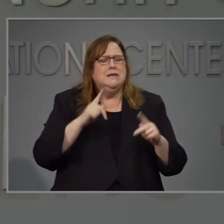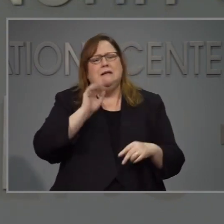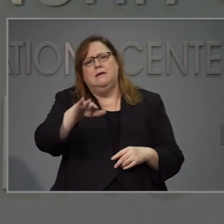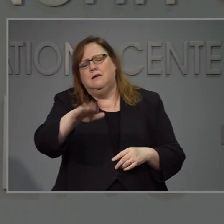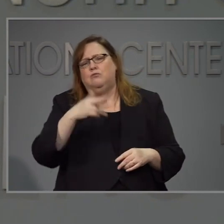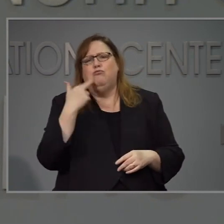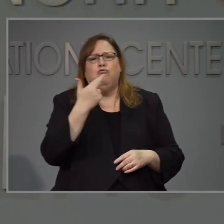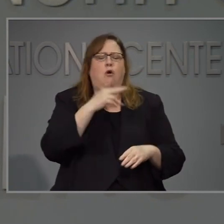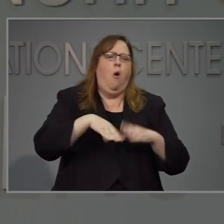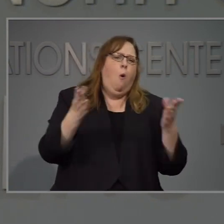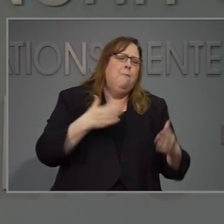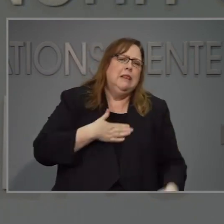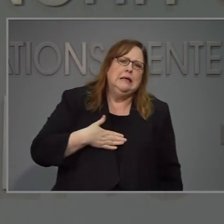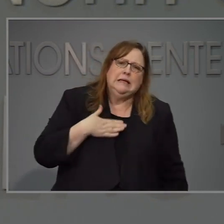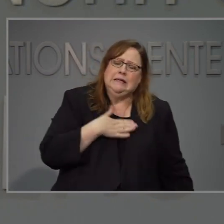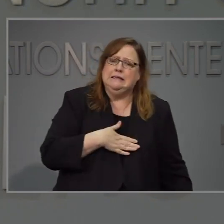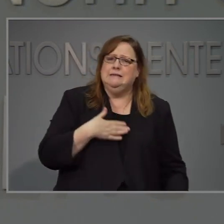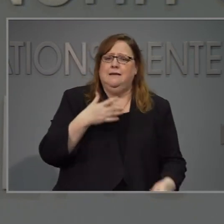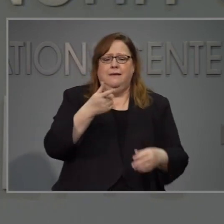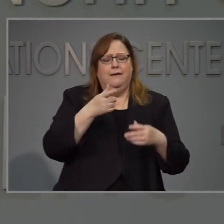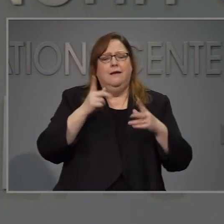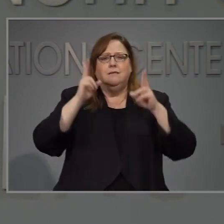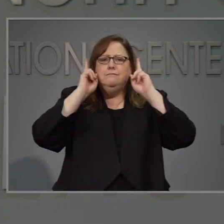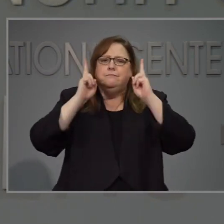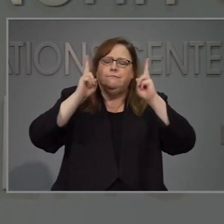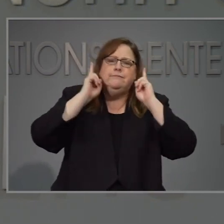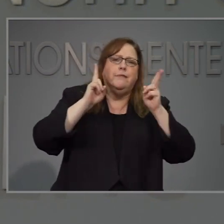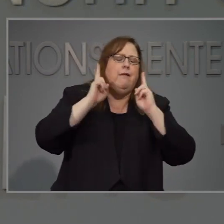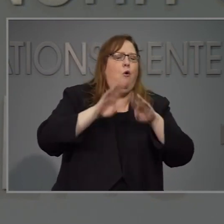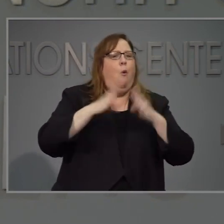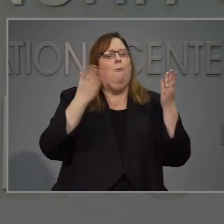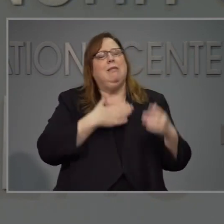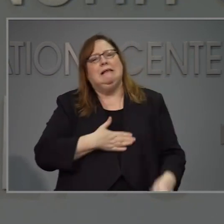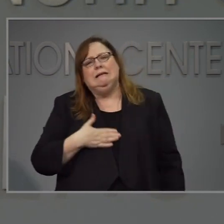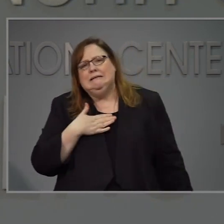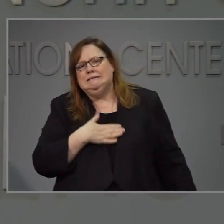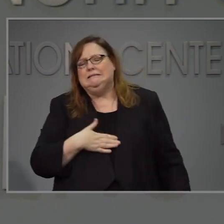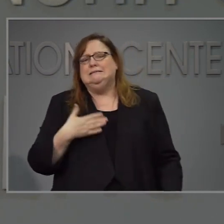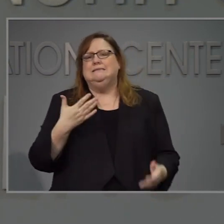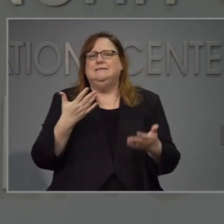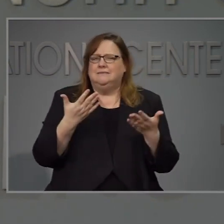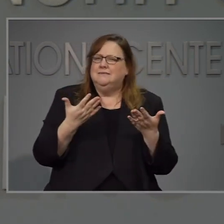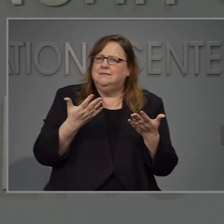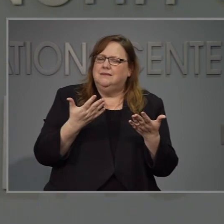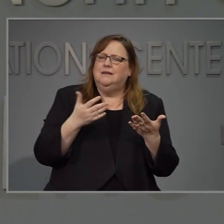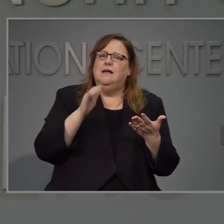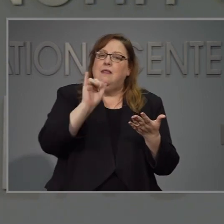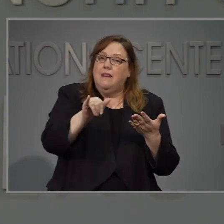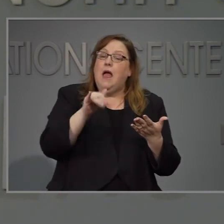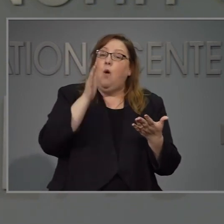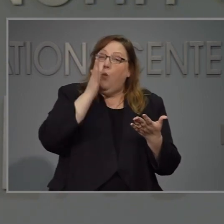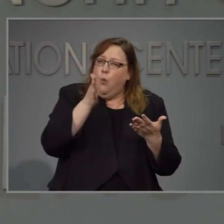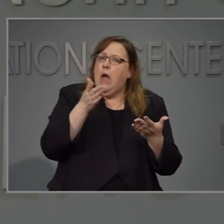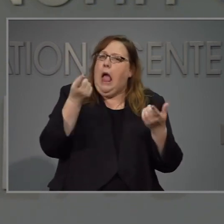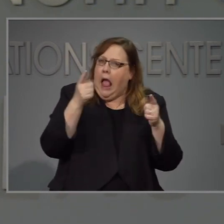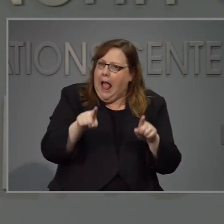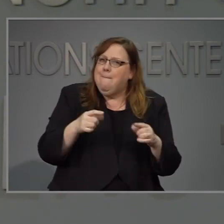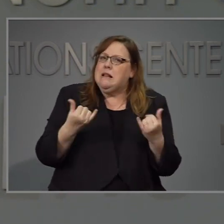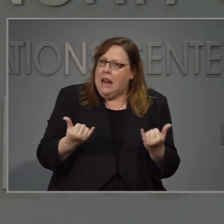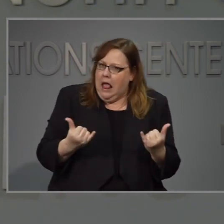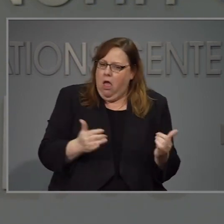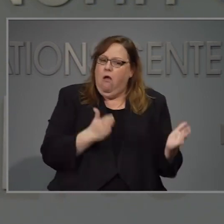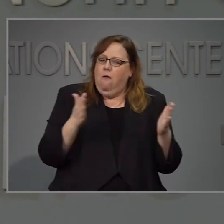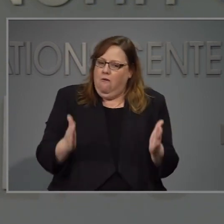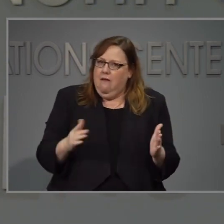necesitamos abrir los restaurantes los salones de belleza que vayan y que tengan un corte de pelo y esto va a pasar